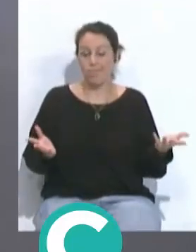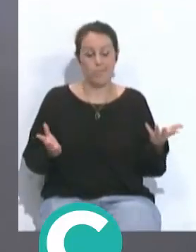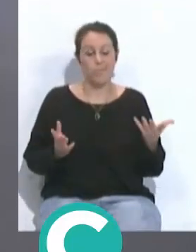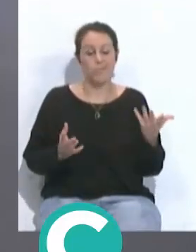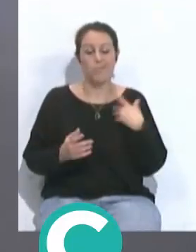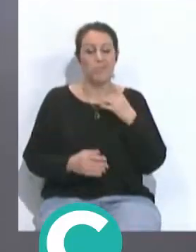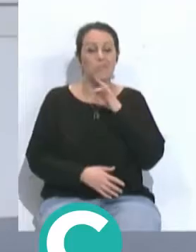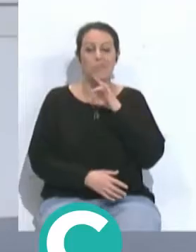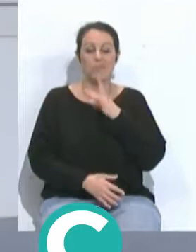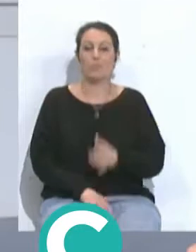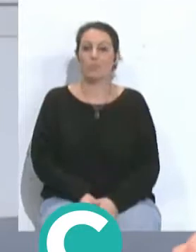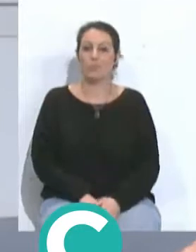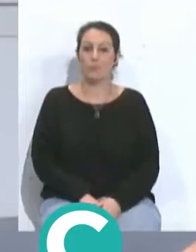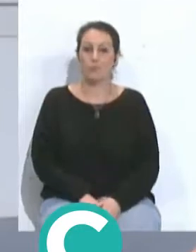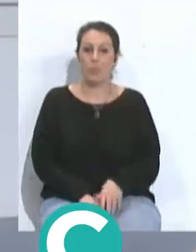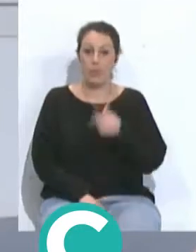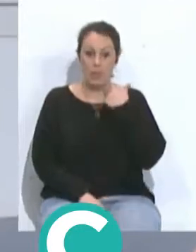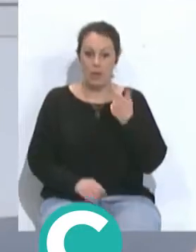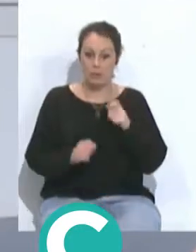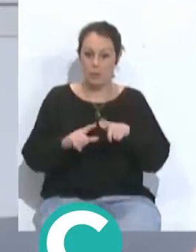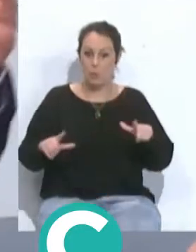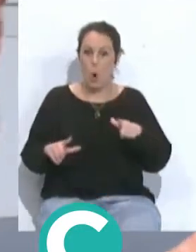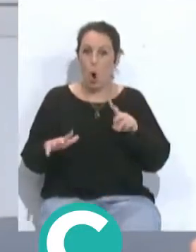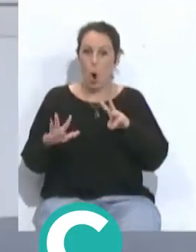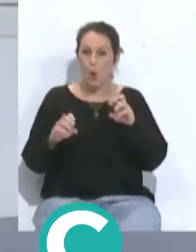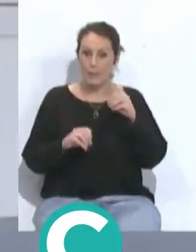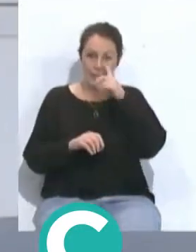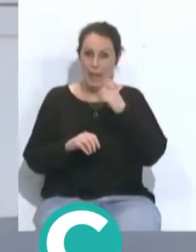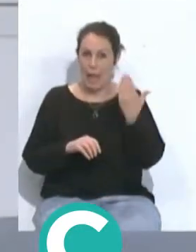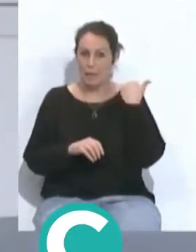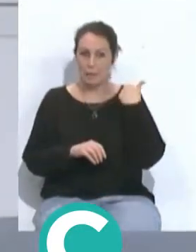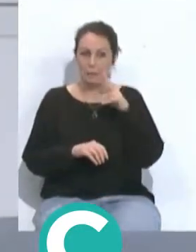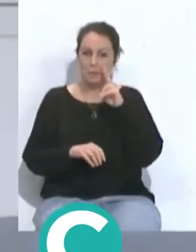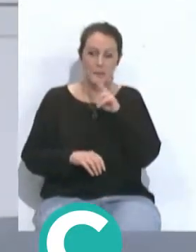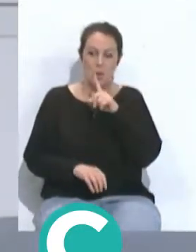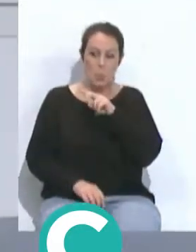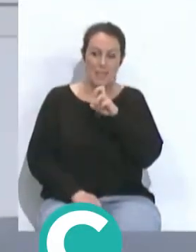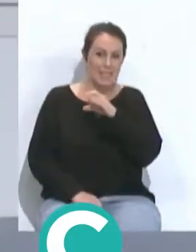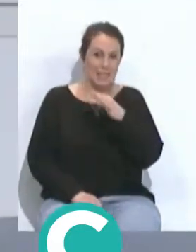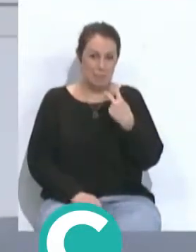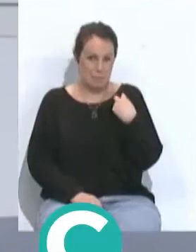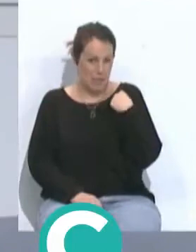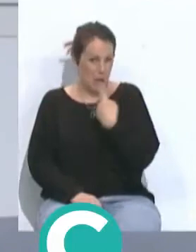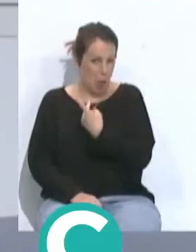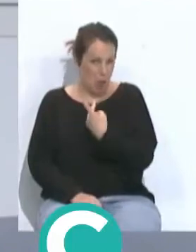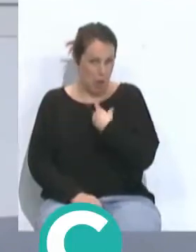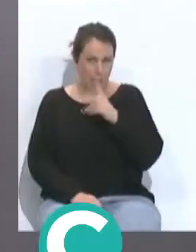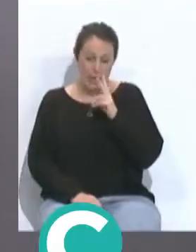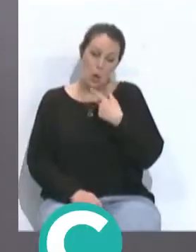para todo el mundo, ¿no? Cuando dijiste los campos estos ochenteros, ¿no empezaste a mirar a Luis Escarte y a mí, no? No, yo